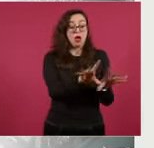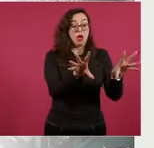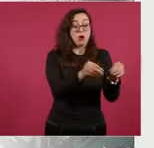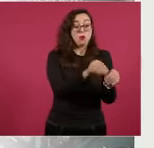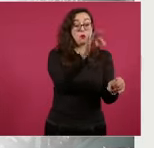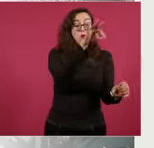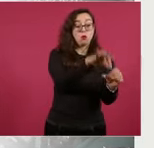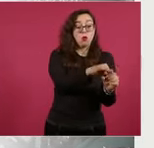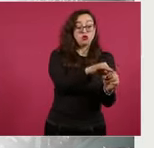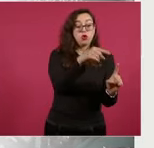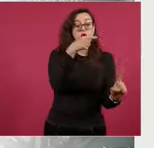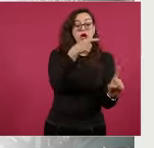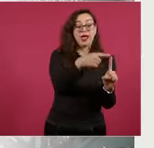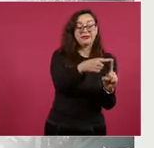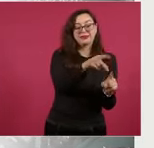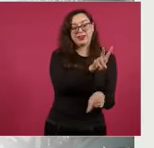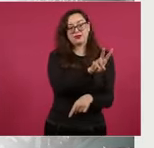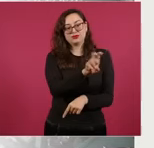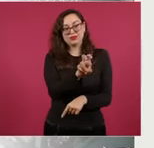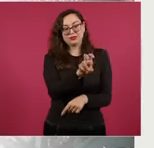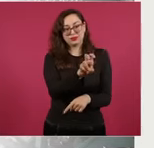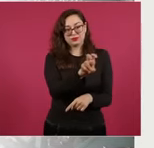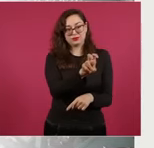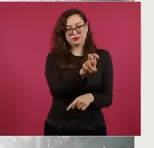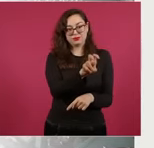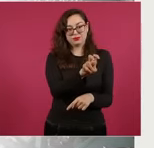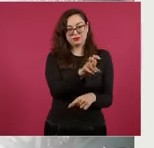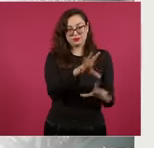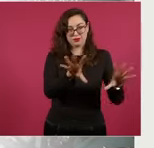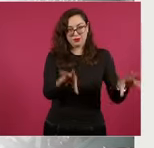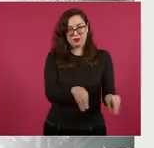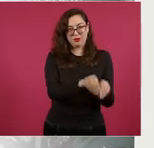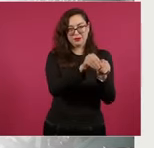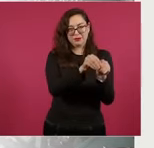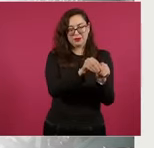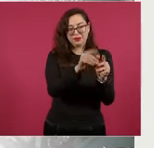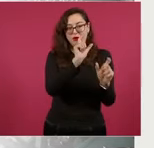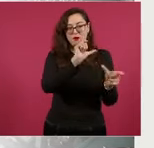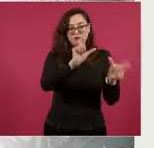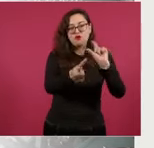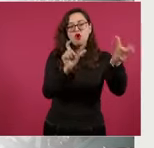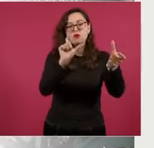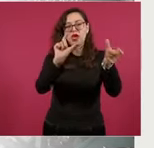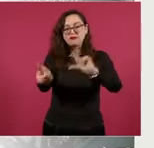entre el cociente natural. entonces hay que hacer este